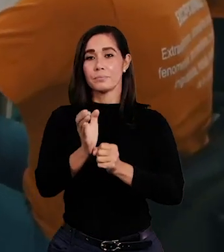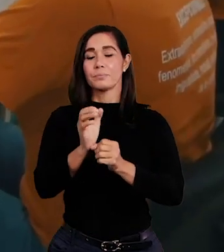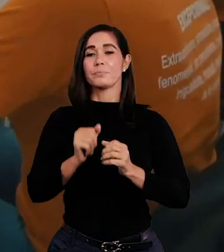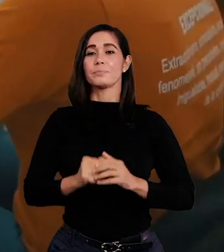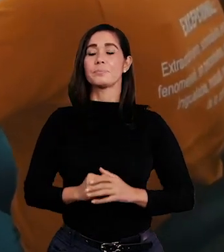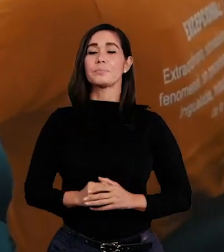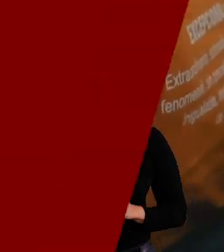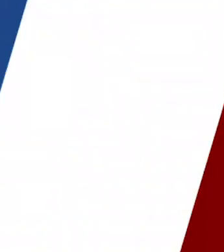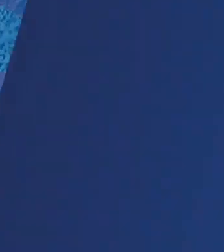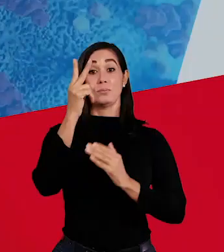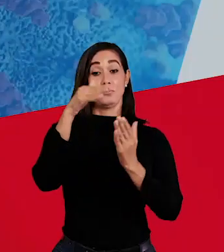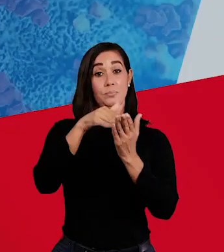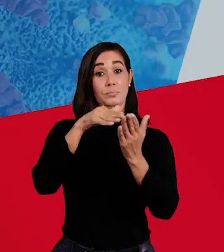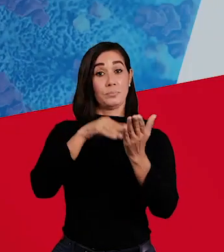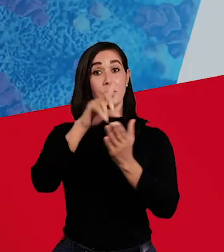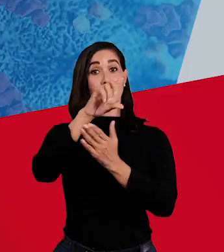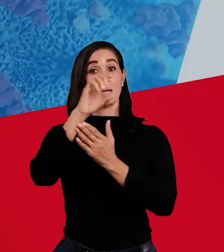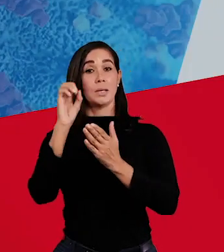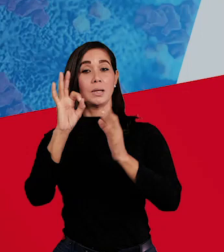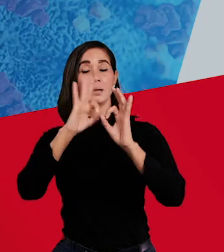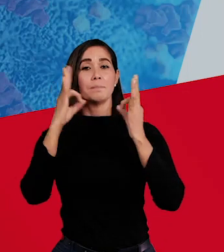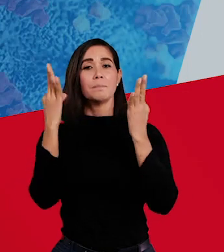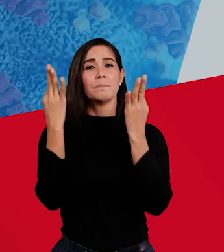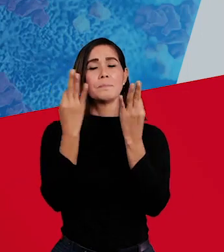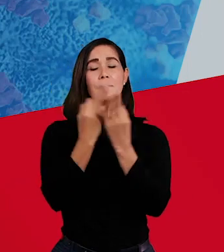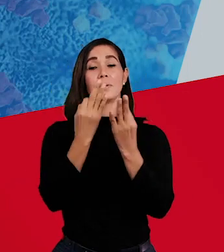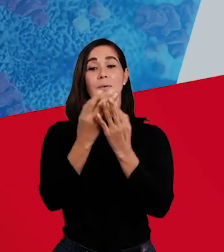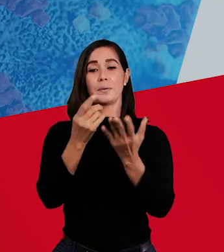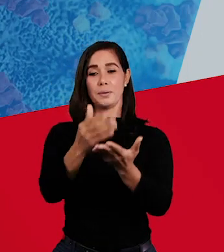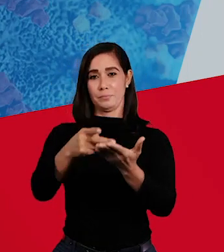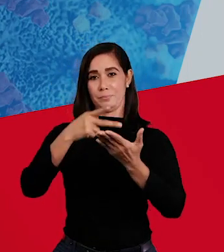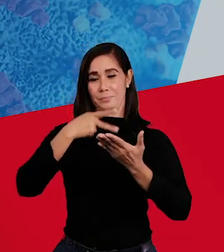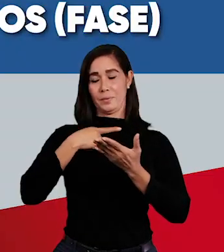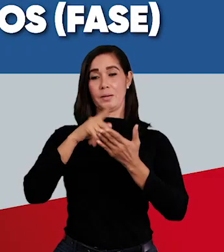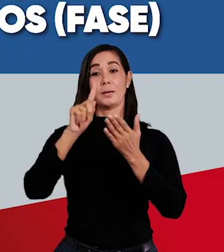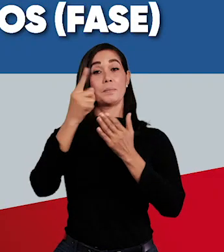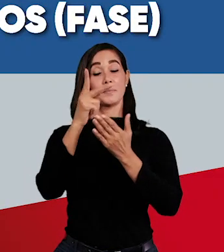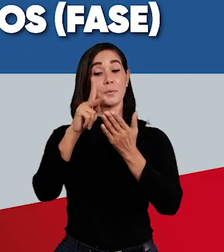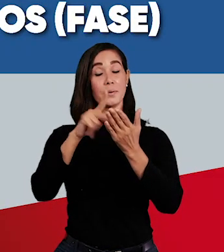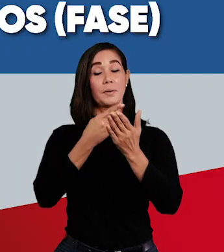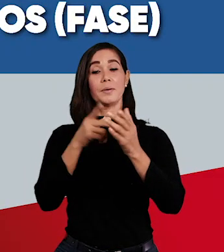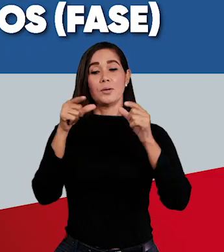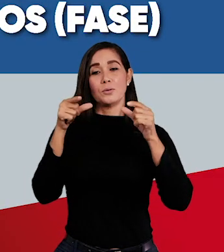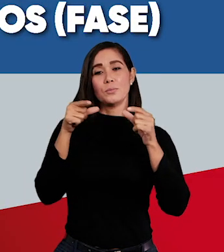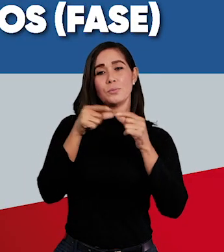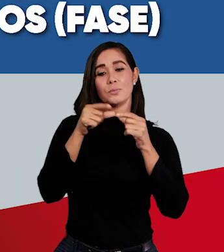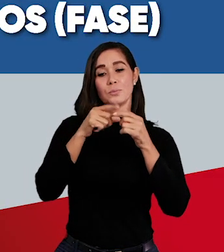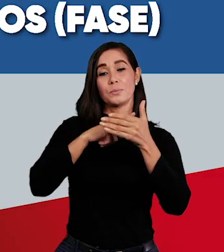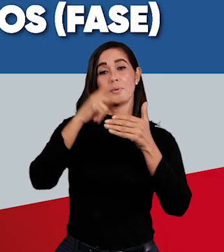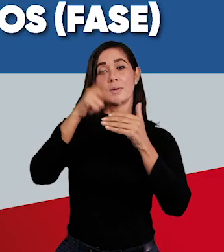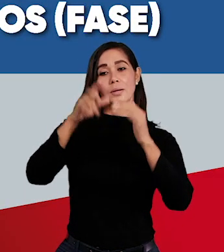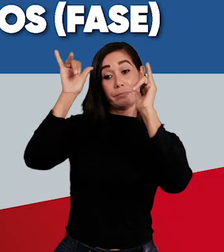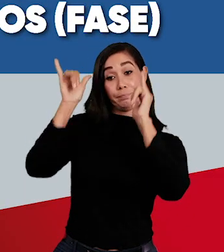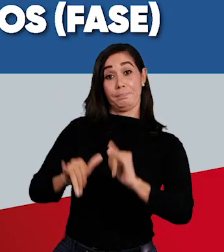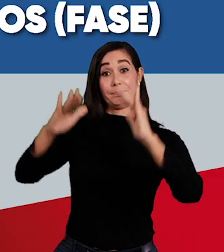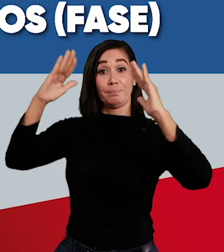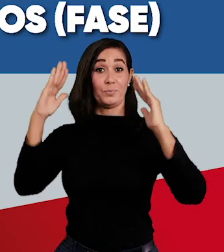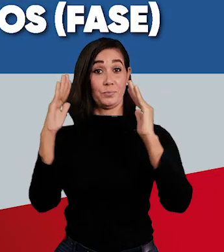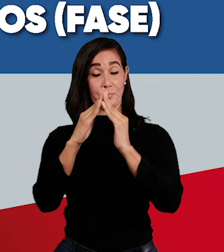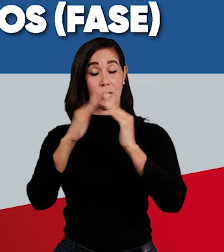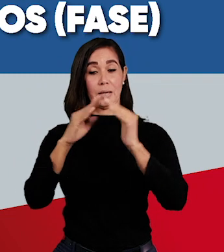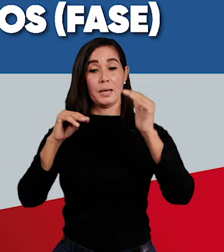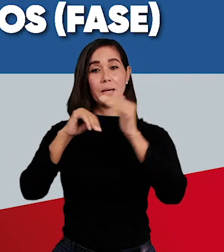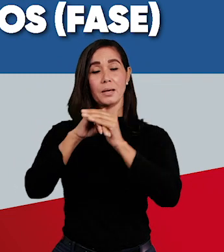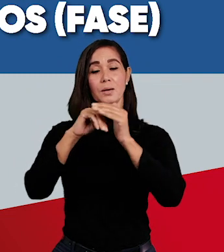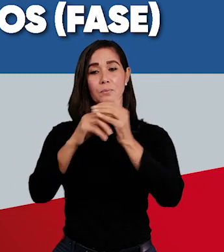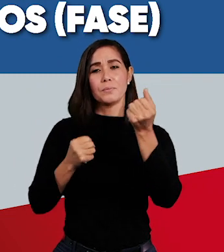del coronavirus. 2.100.000 familias dominicanas recibieron la primera contribución que se derivan de los programas